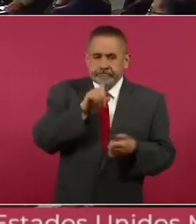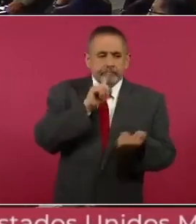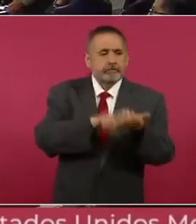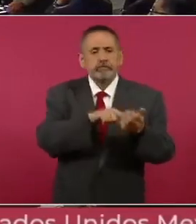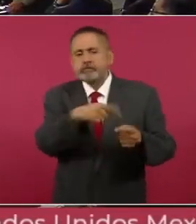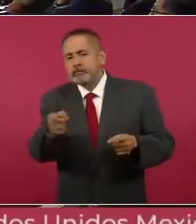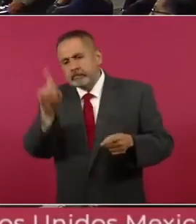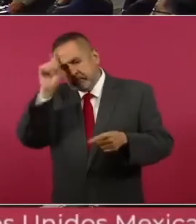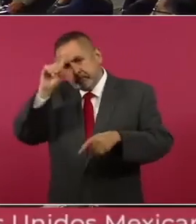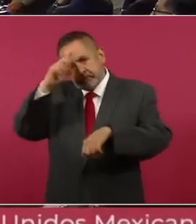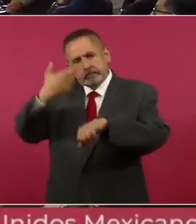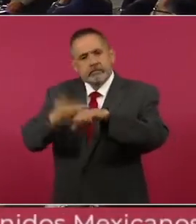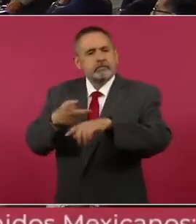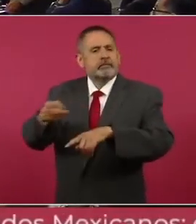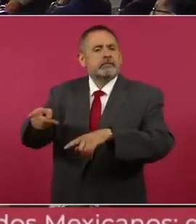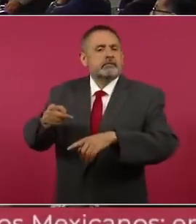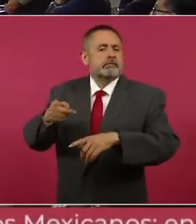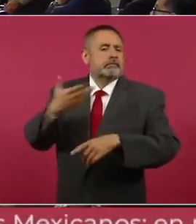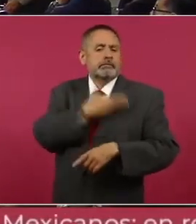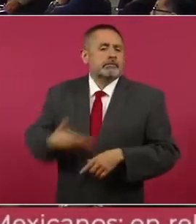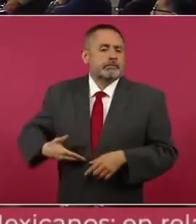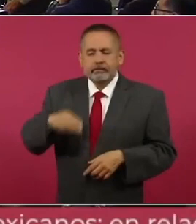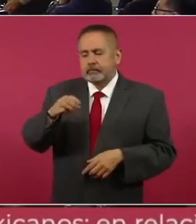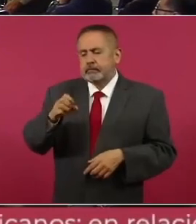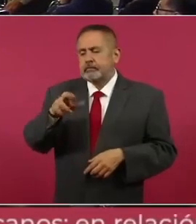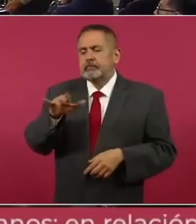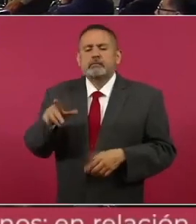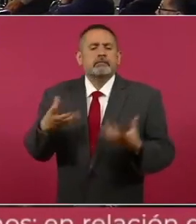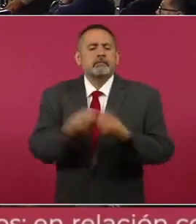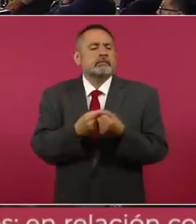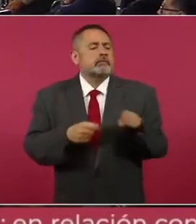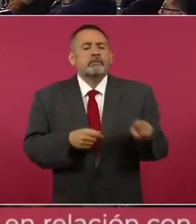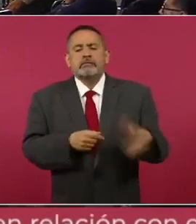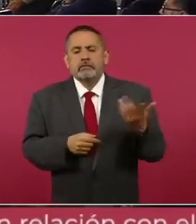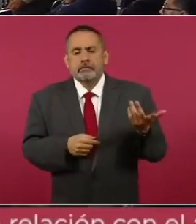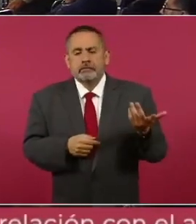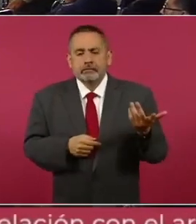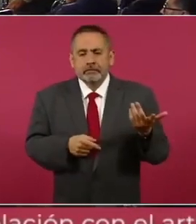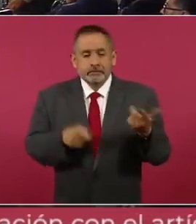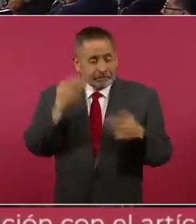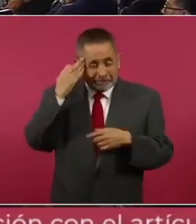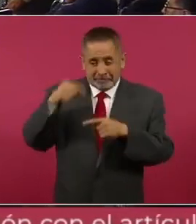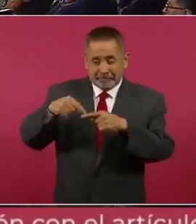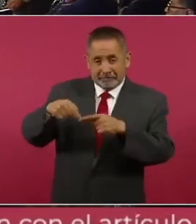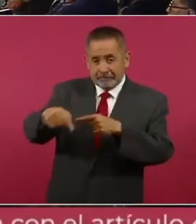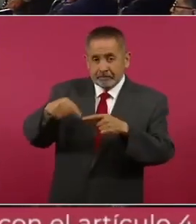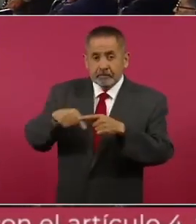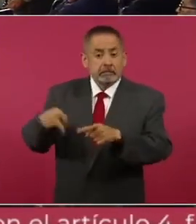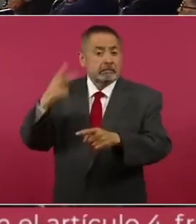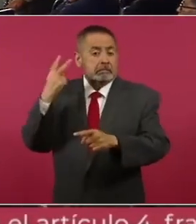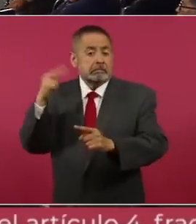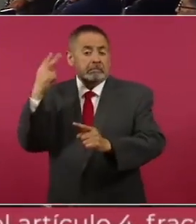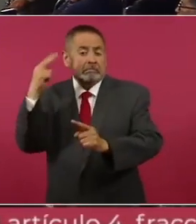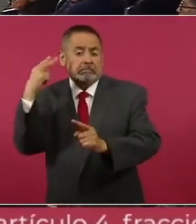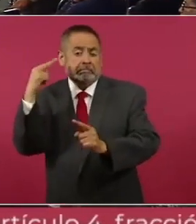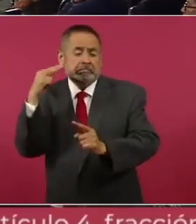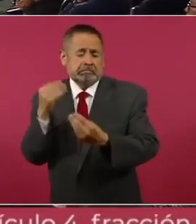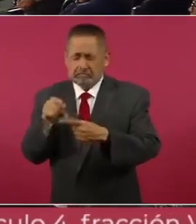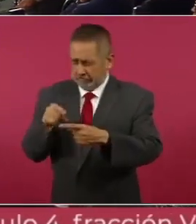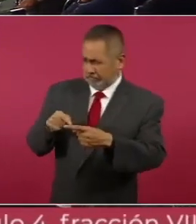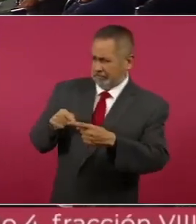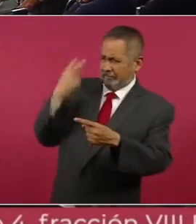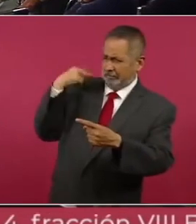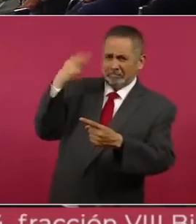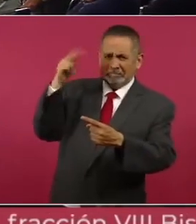asesor directo de la presidenta Blanca Merari, quien por cierto durante su breve estancia que lleva a la presidenta ha viajado más veces que todos los funcionarios de